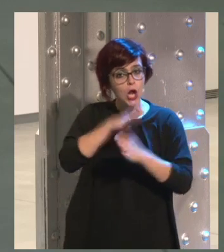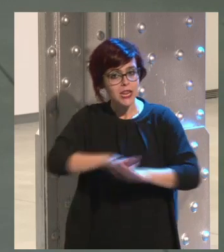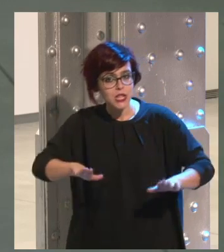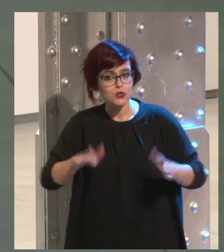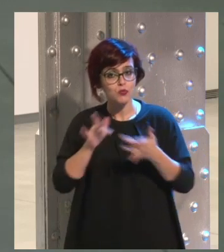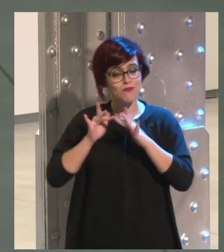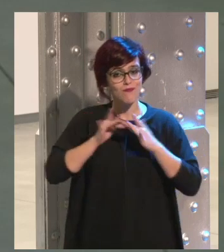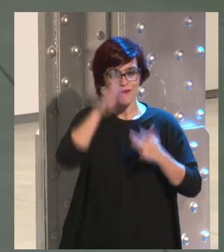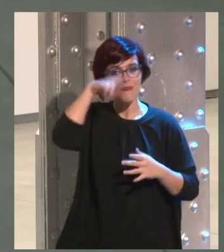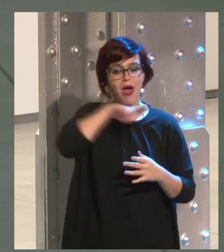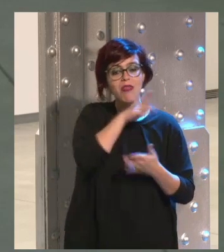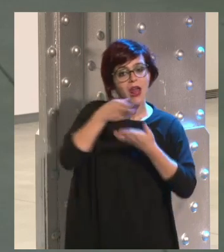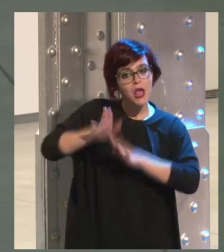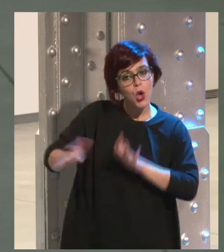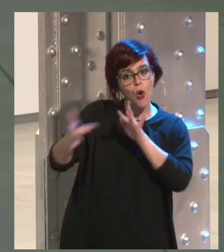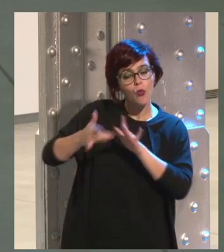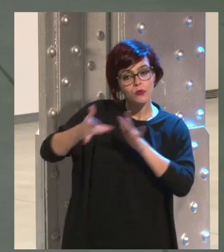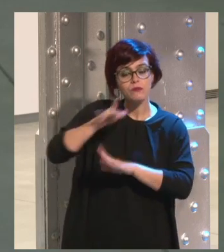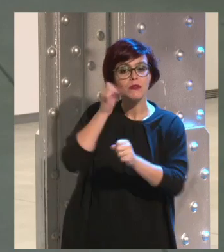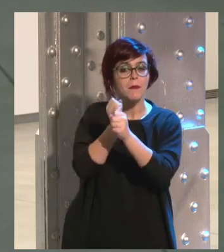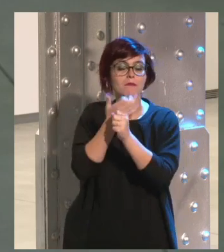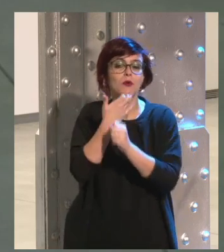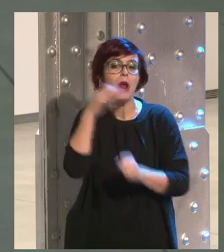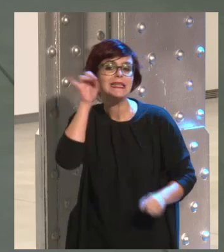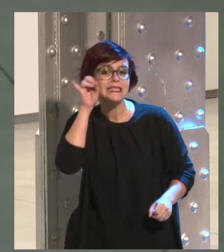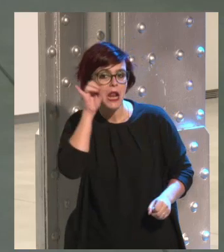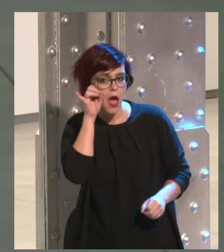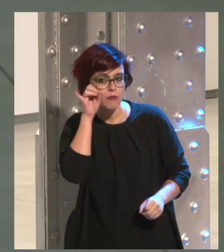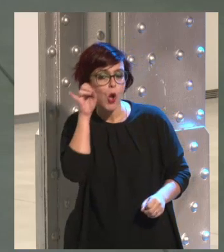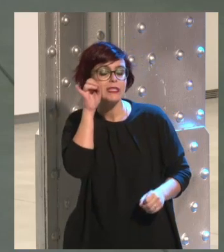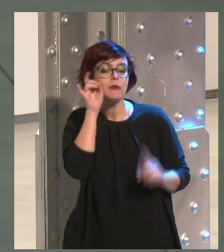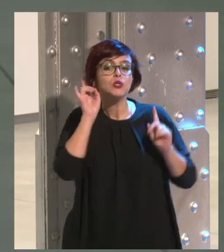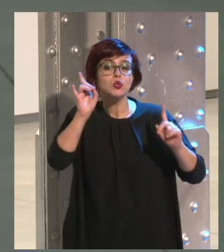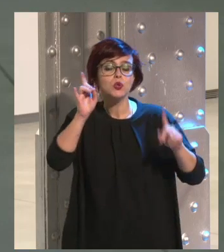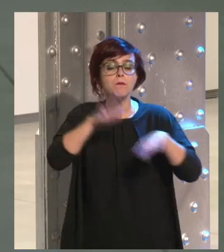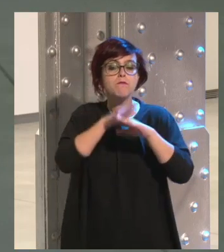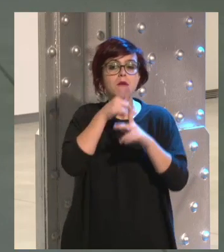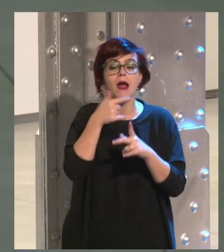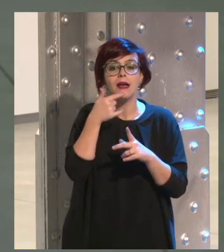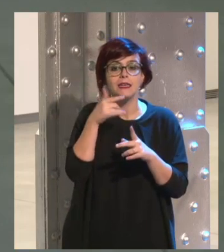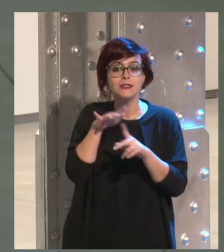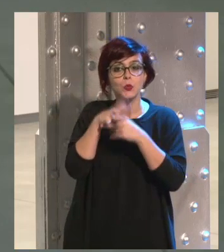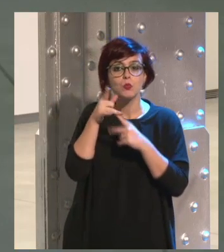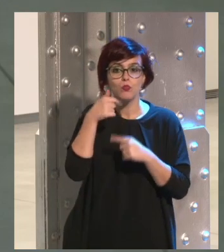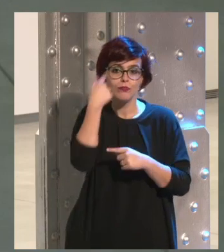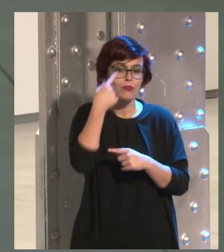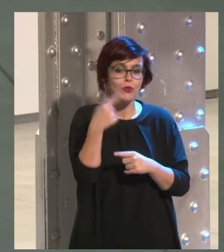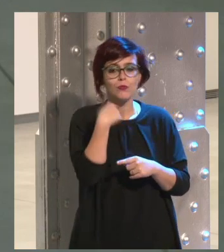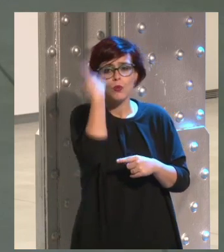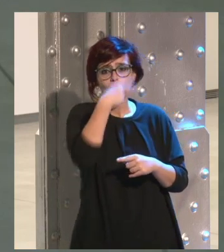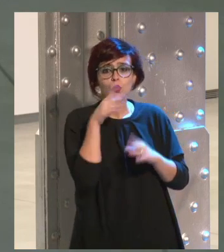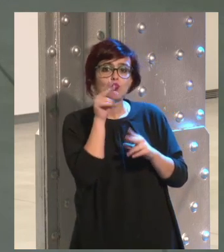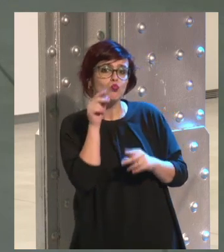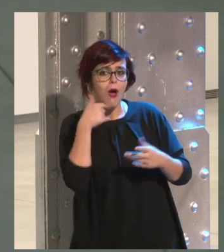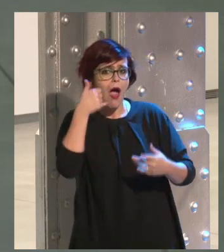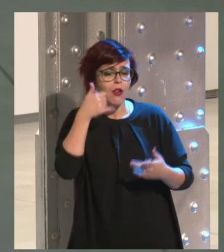padres y los niños trabajen por ejemplo con Instagram, que utilicen Instagram no solamente para colgarse besitos y morritos, sino que también utilicen